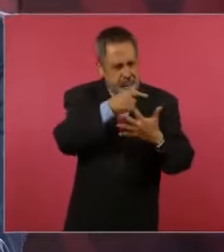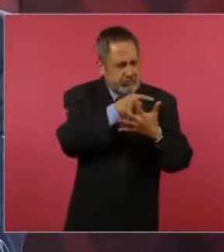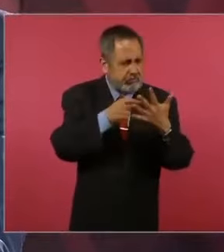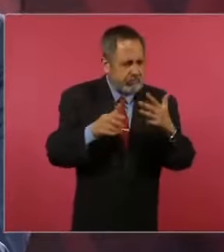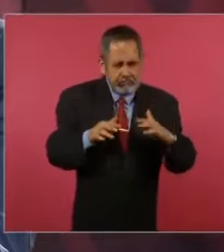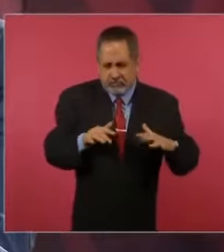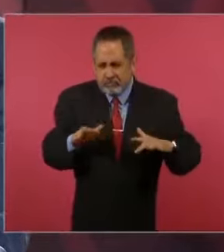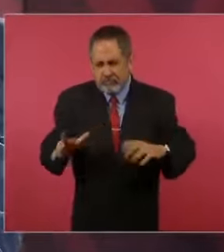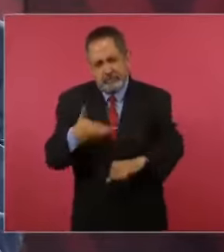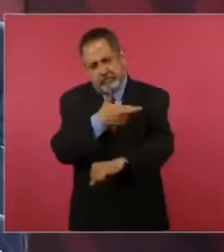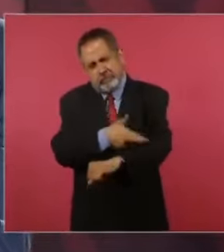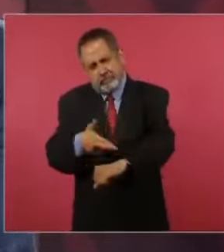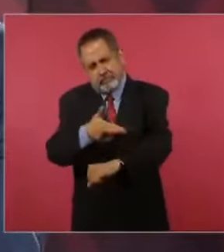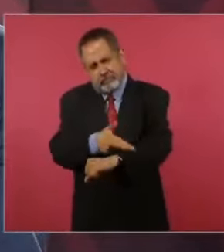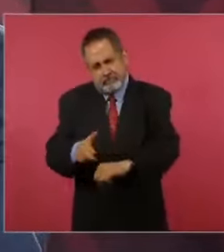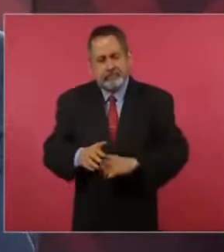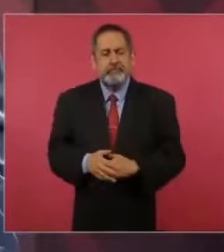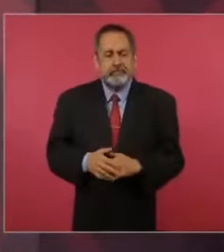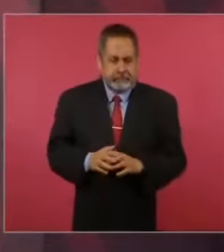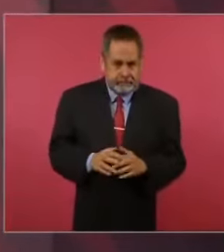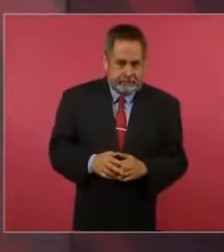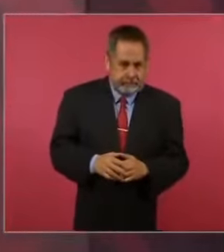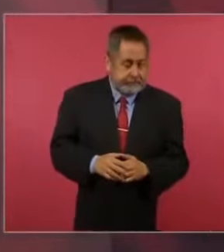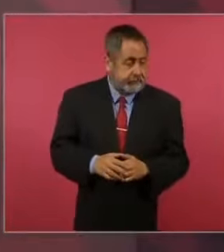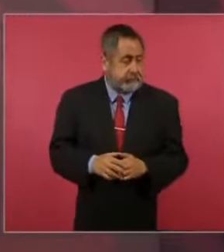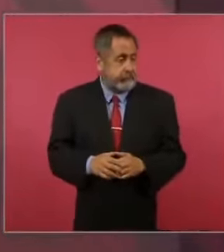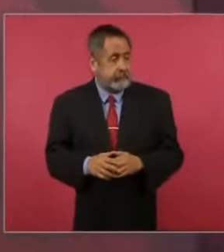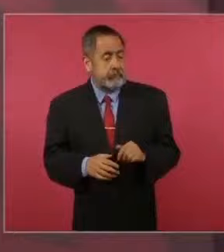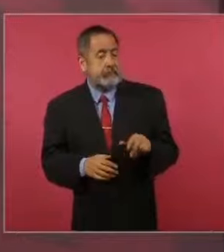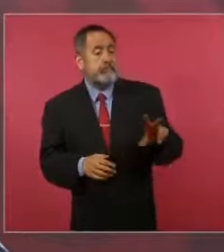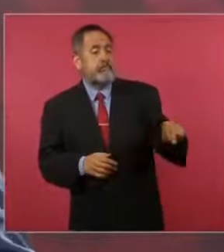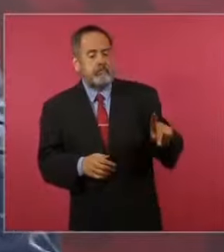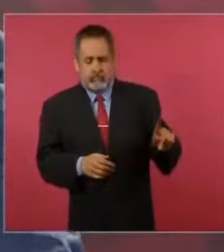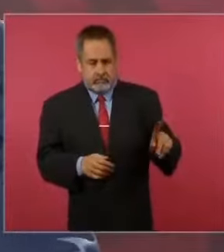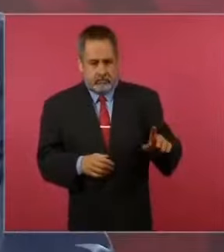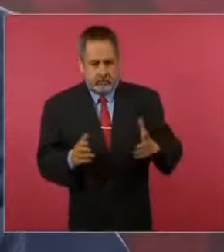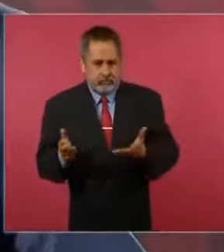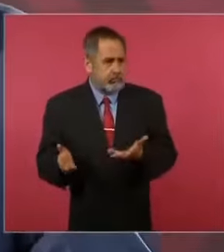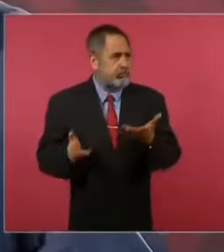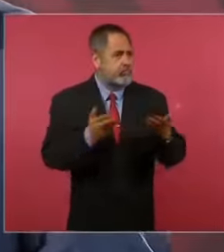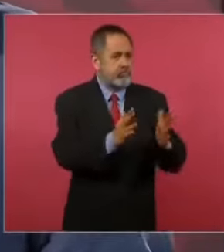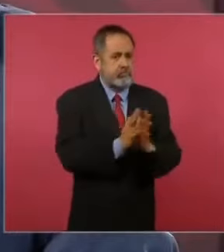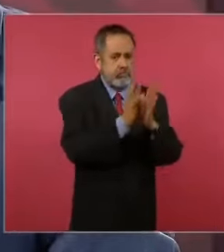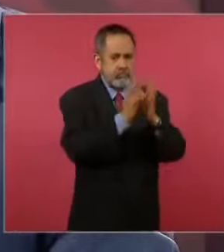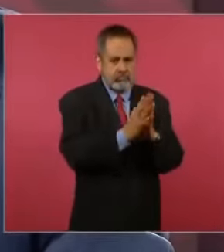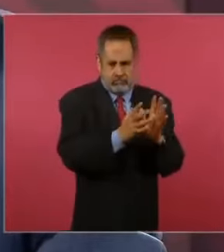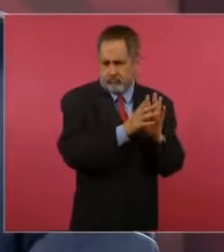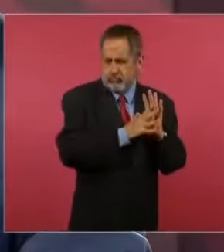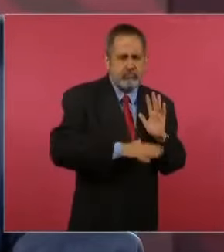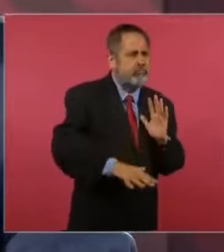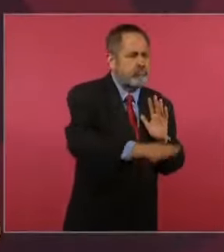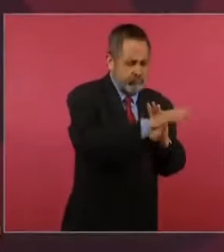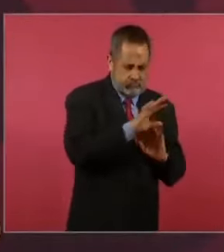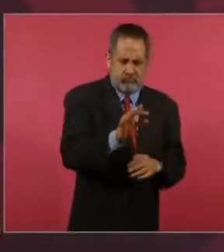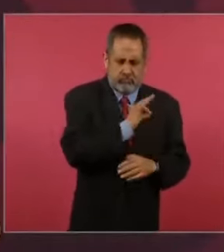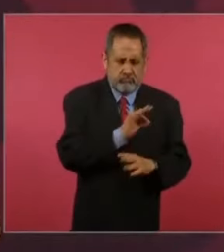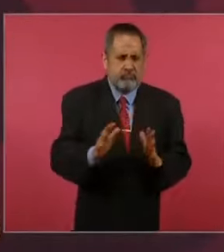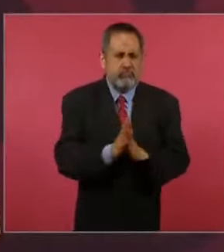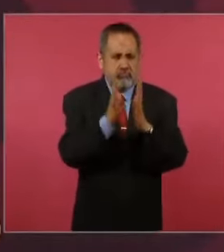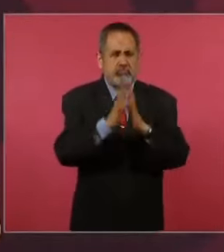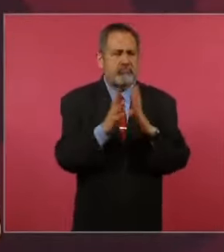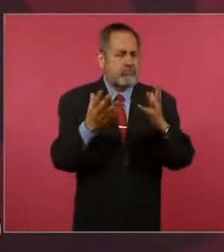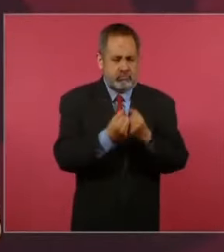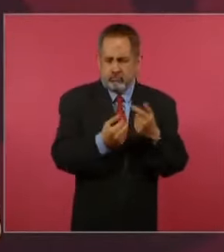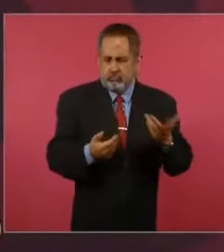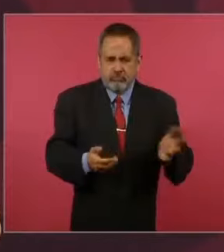El planteamiento es que no se les niegue a ellos la posibilidad de participar, no